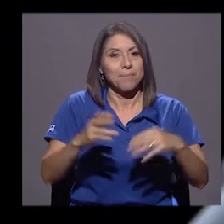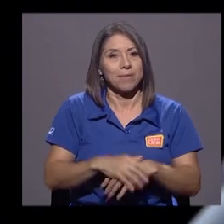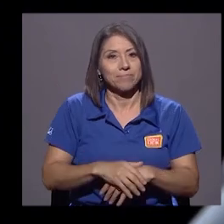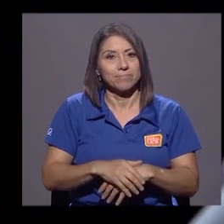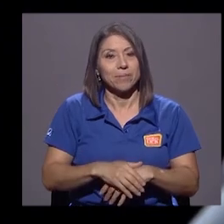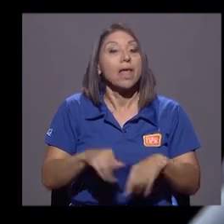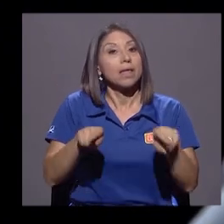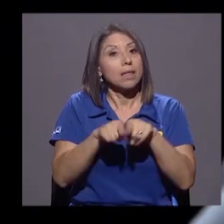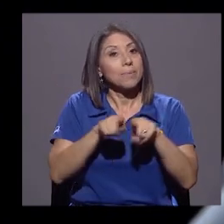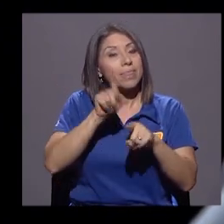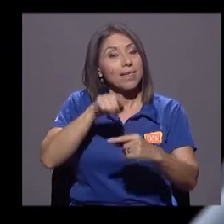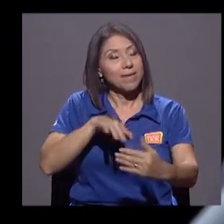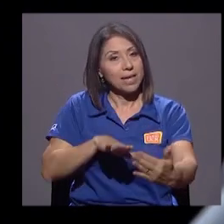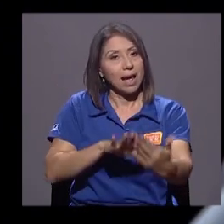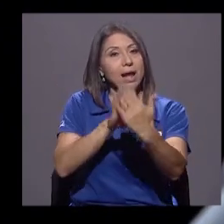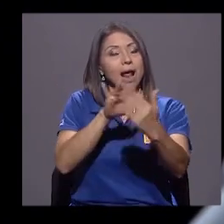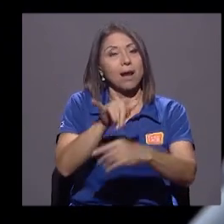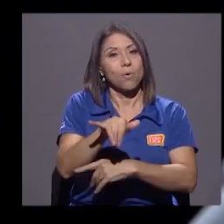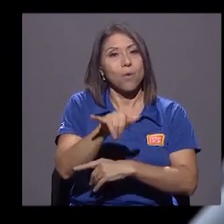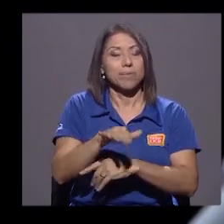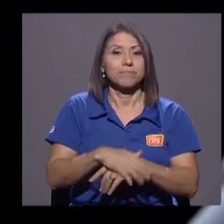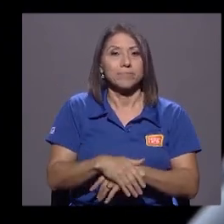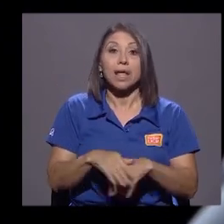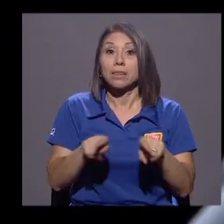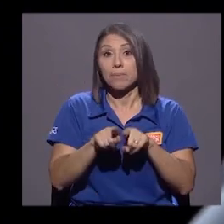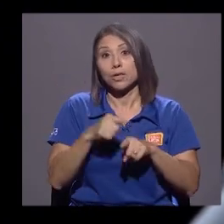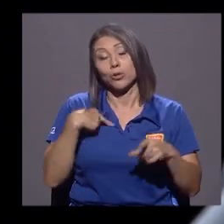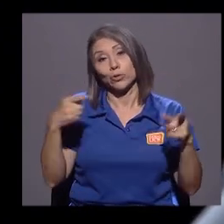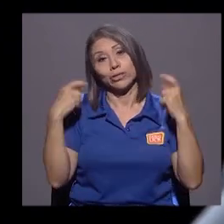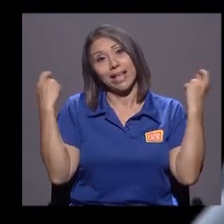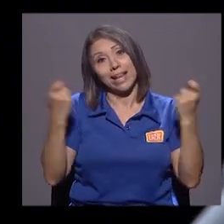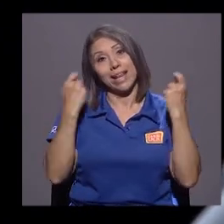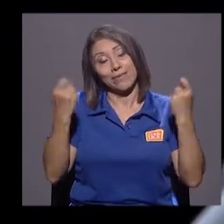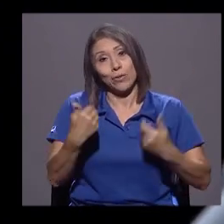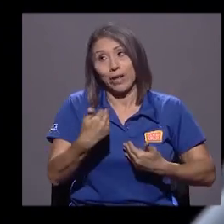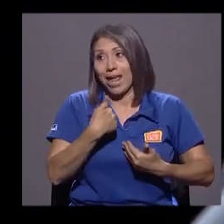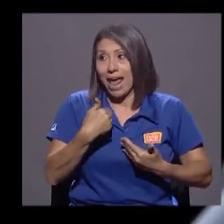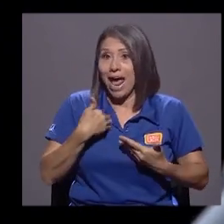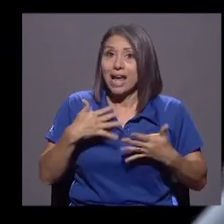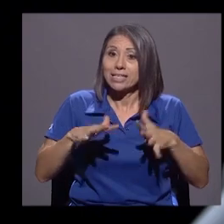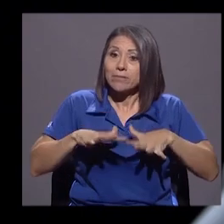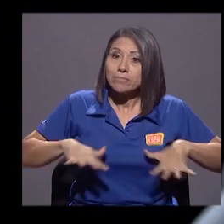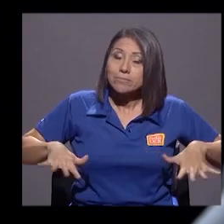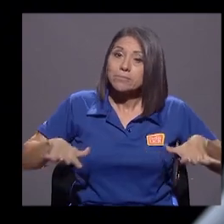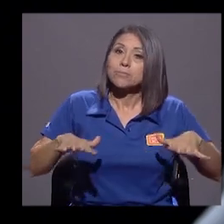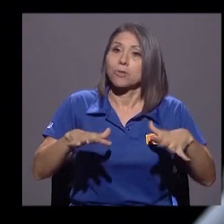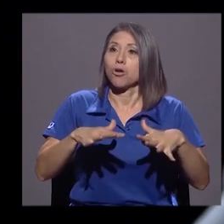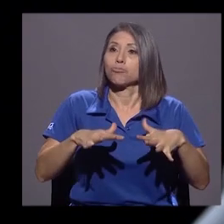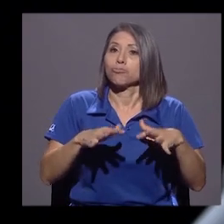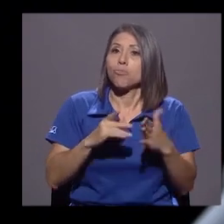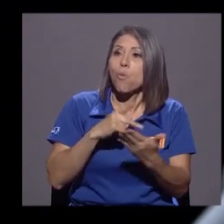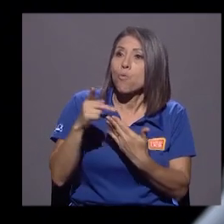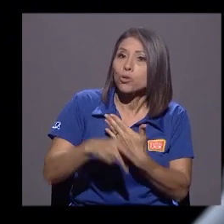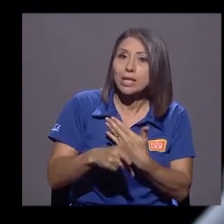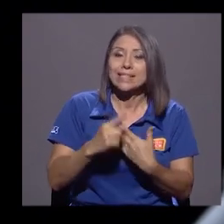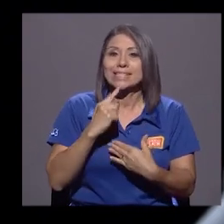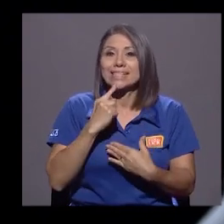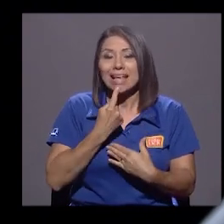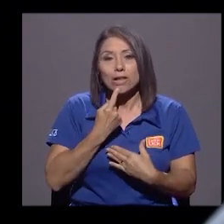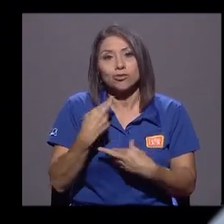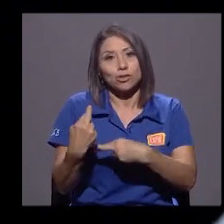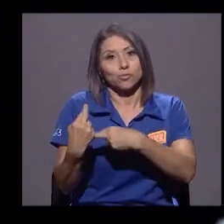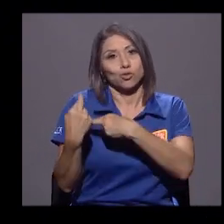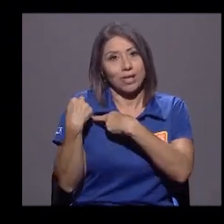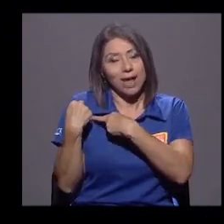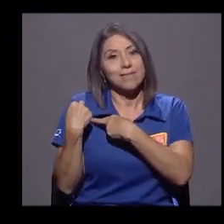hay que encararlo. También por eso celebro que haya espacios serios y responsables como este que estén con agudeza fijándose en